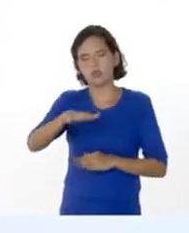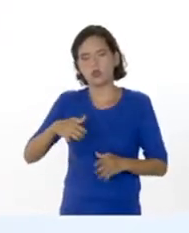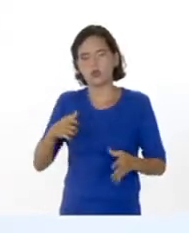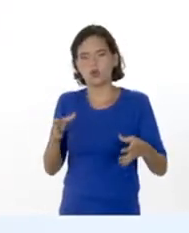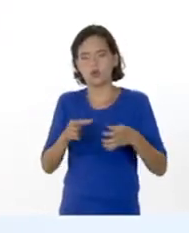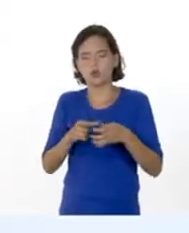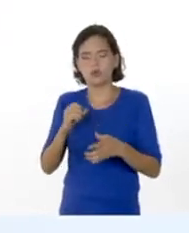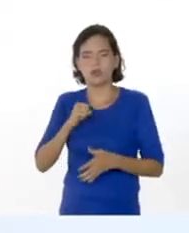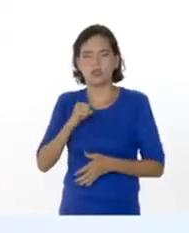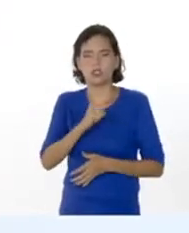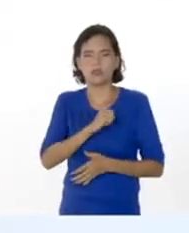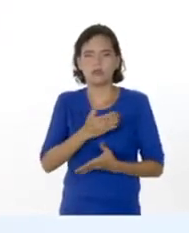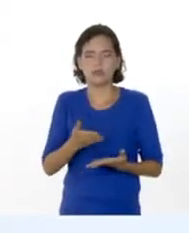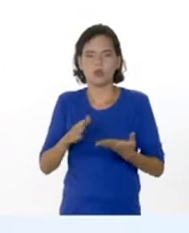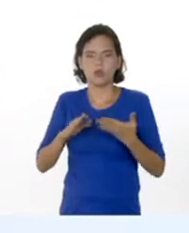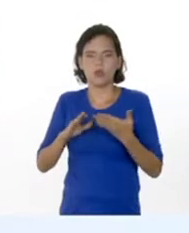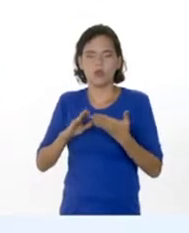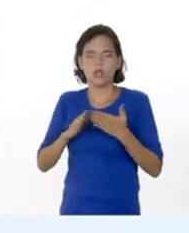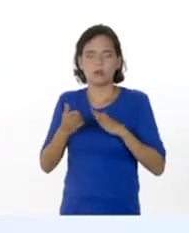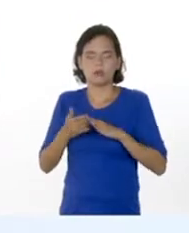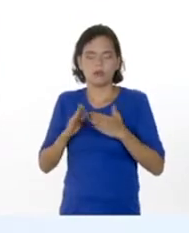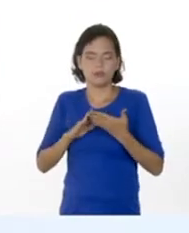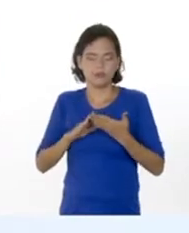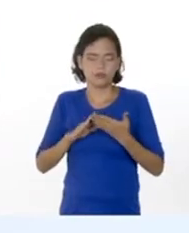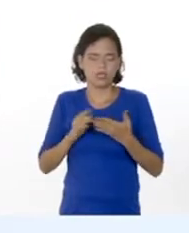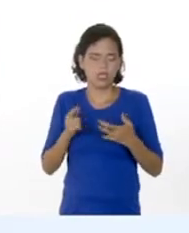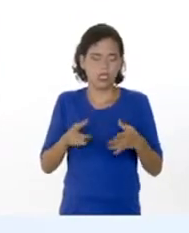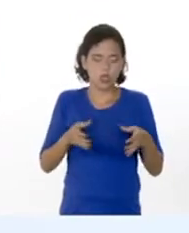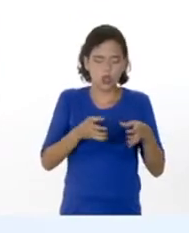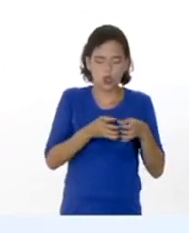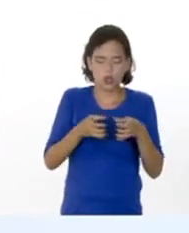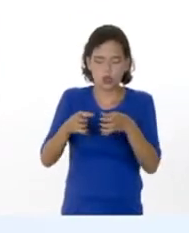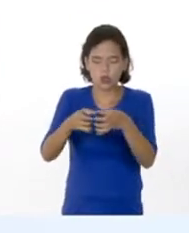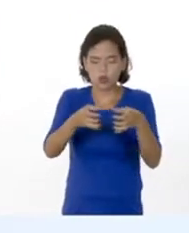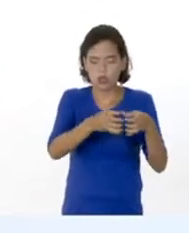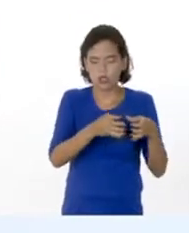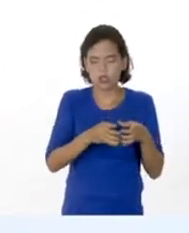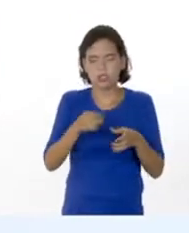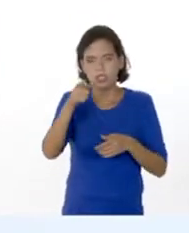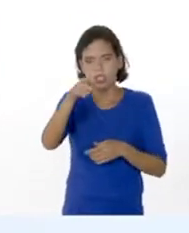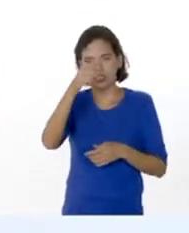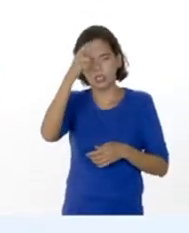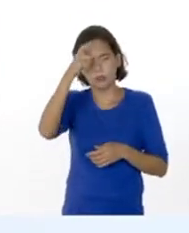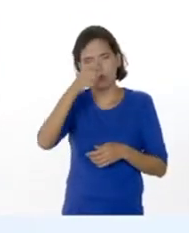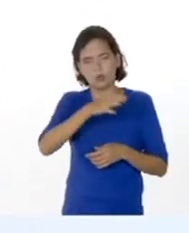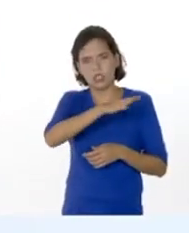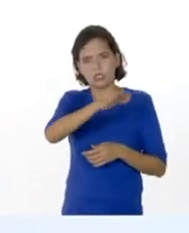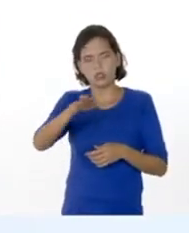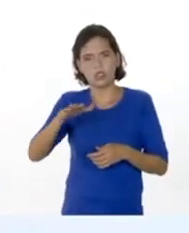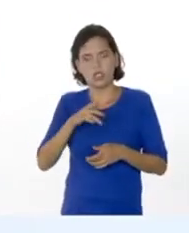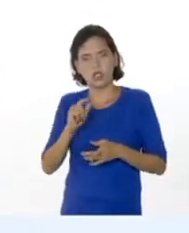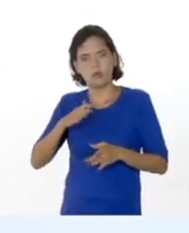individuos. Aquí vamos a hablar ahora del congregado de esas poblaciones. Por supuesto, esas poblaciones pueden estar en sitios